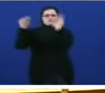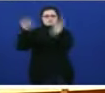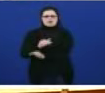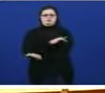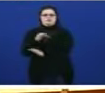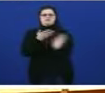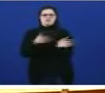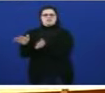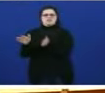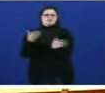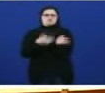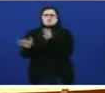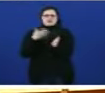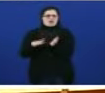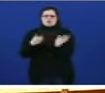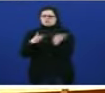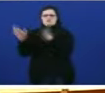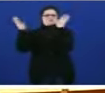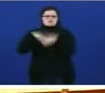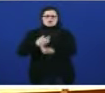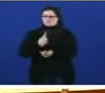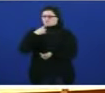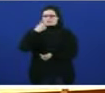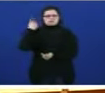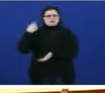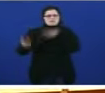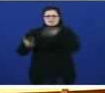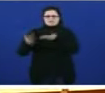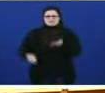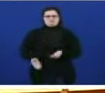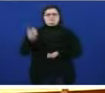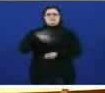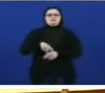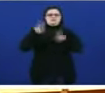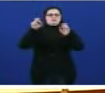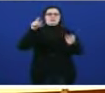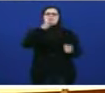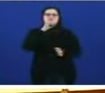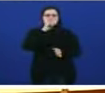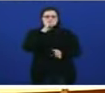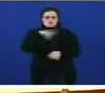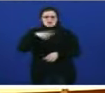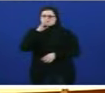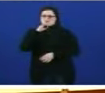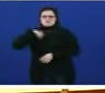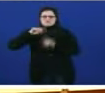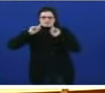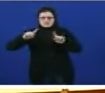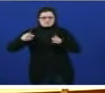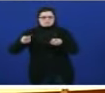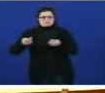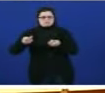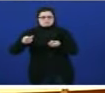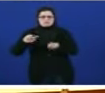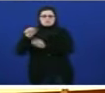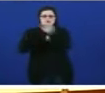máis desordenado que hai un ano prometeu traer a cordialidade lingüística máis xoxe o galego está menos protegido e o consenso lingüístico máis